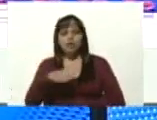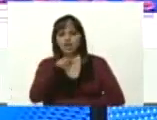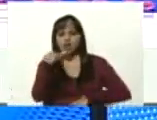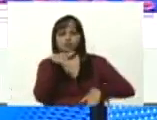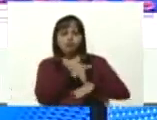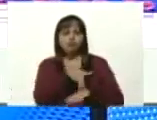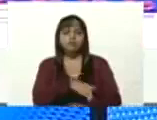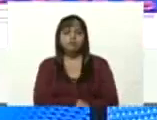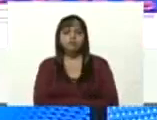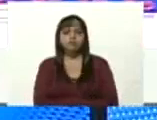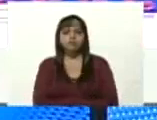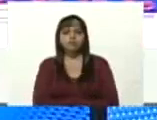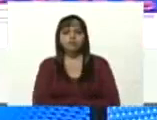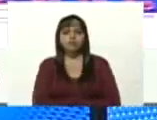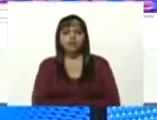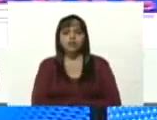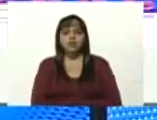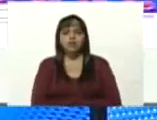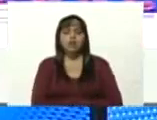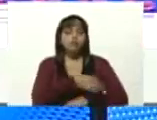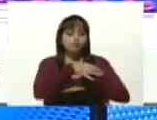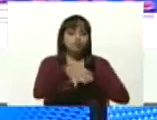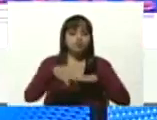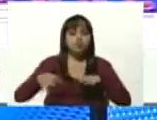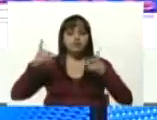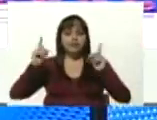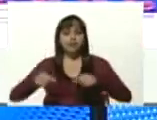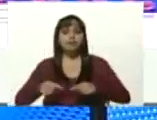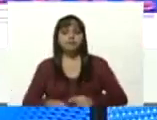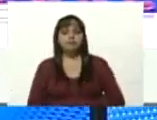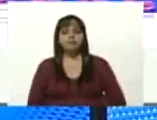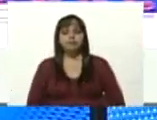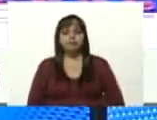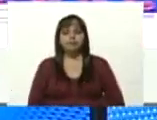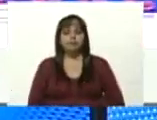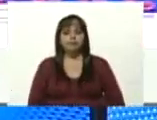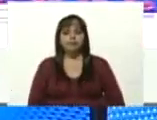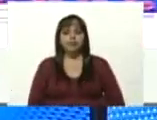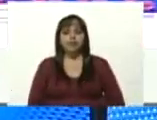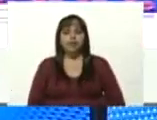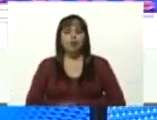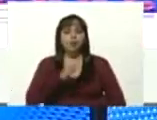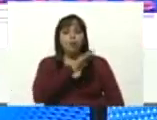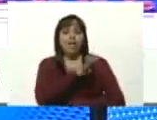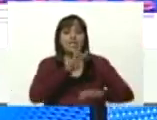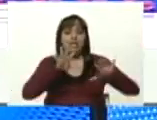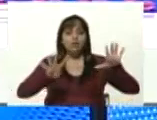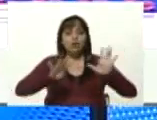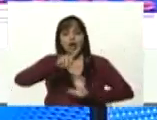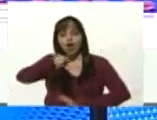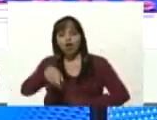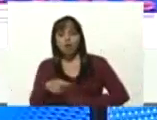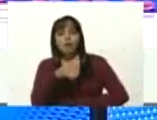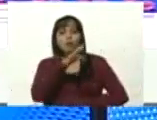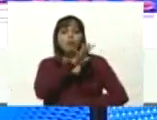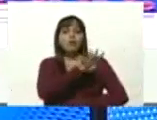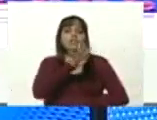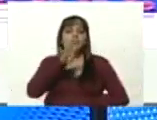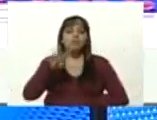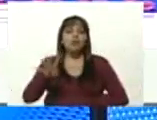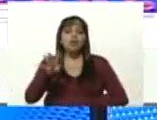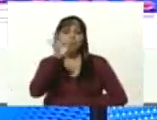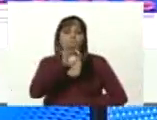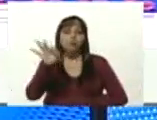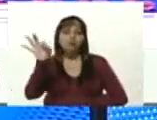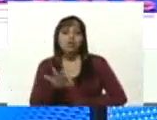nacional regional y municipal el 49.44%